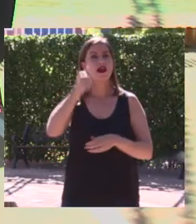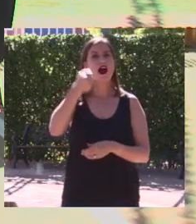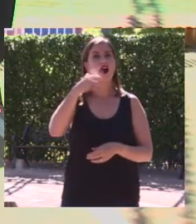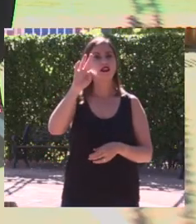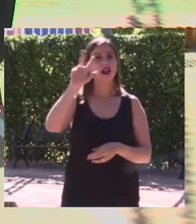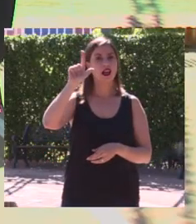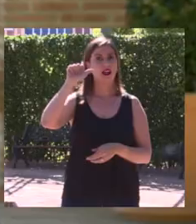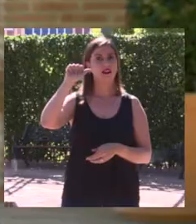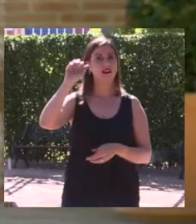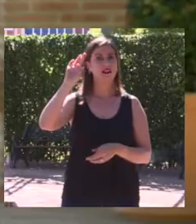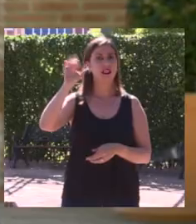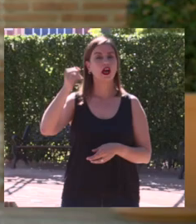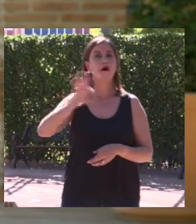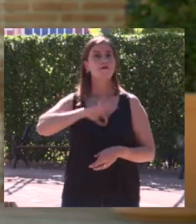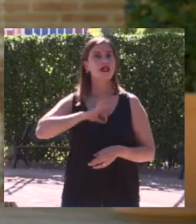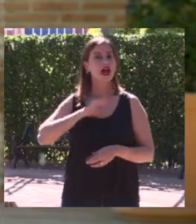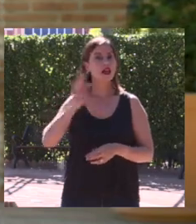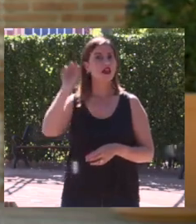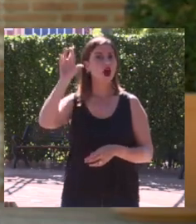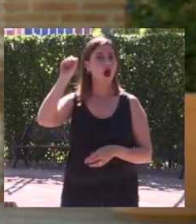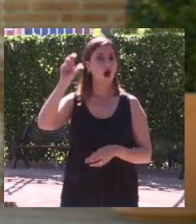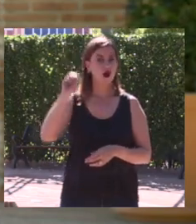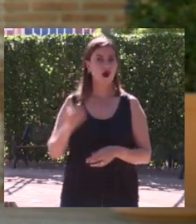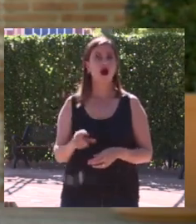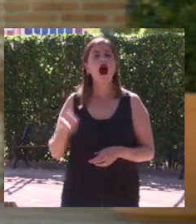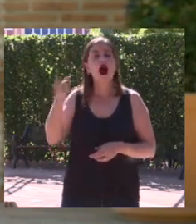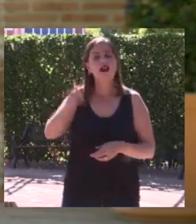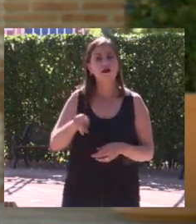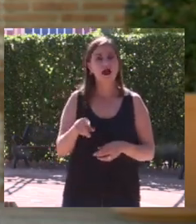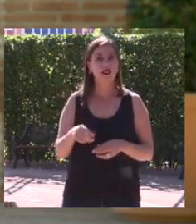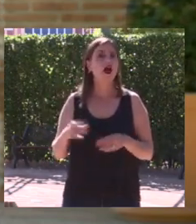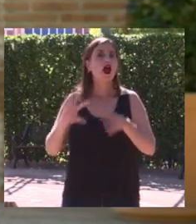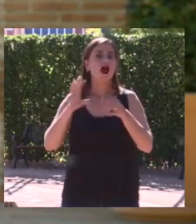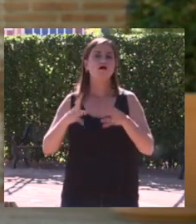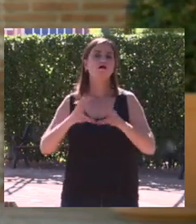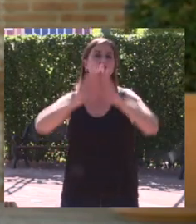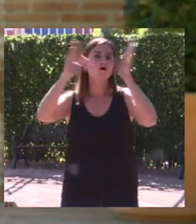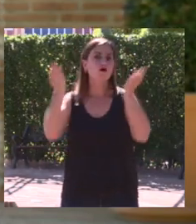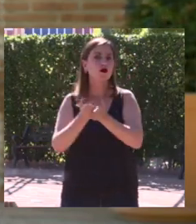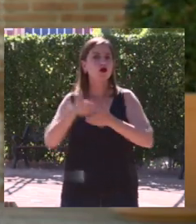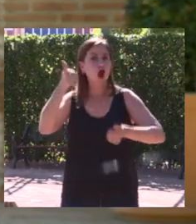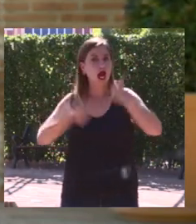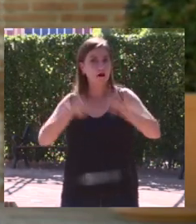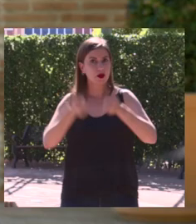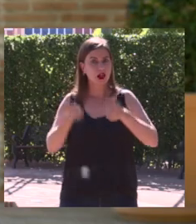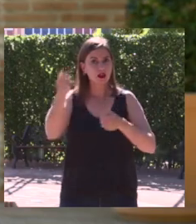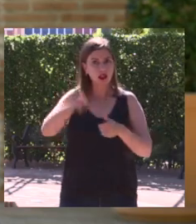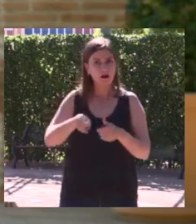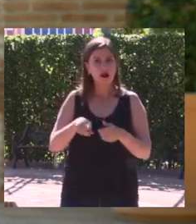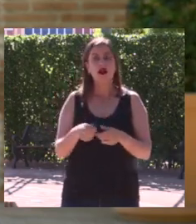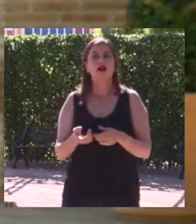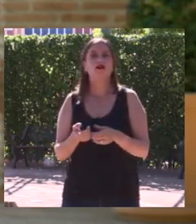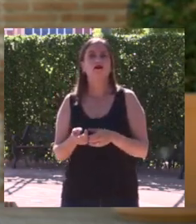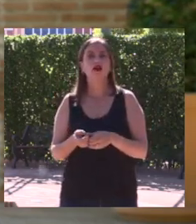de oro. Ha obtenido, además, cinco medallas de oro y una de plata en campeonatos del mundo. Tres medallas de oro en campeonatos de